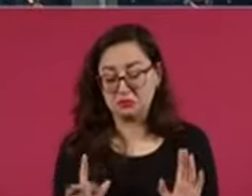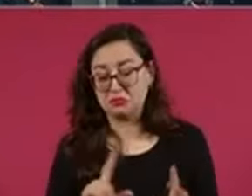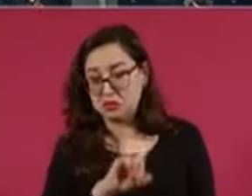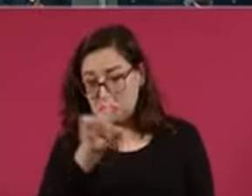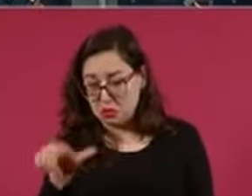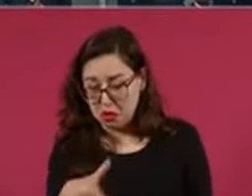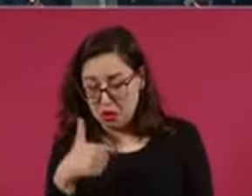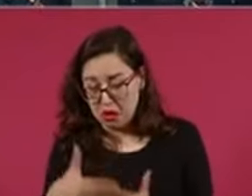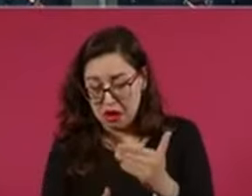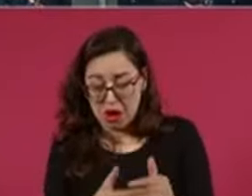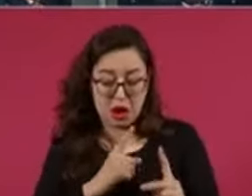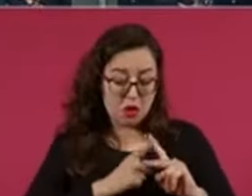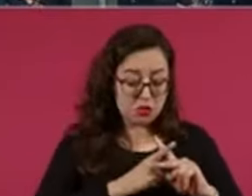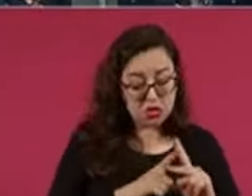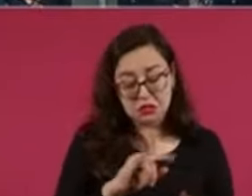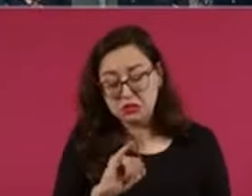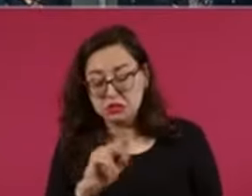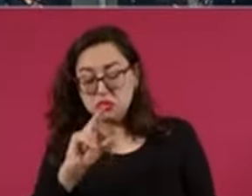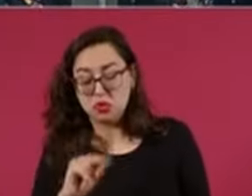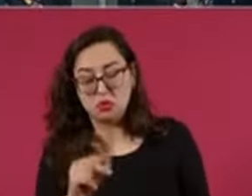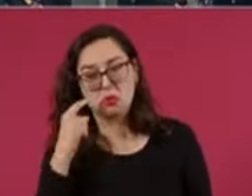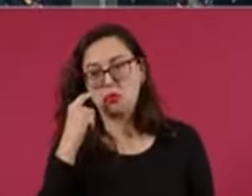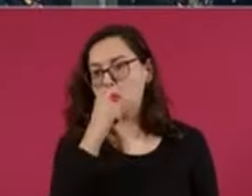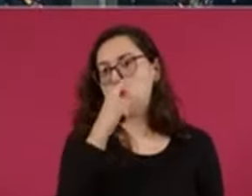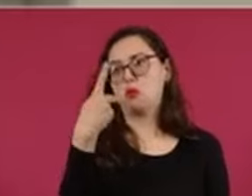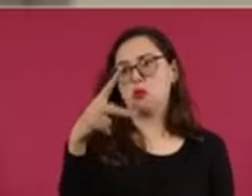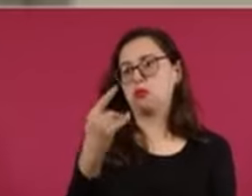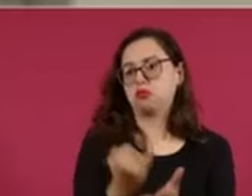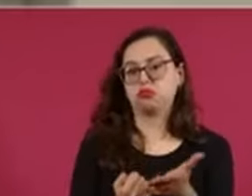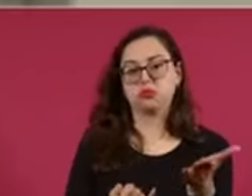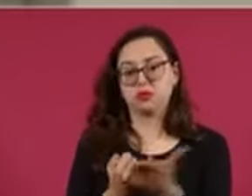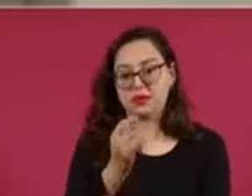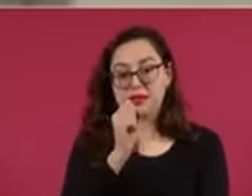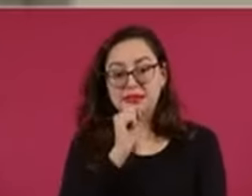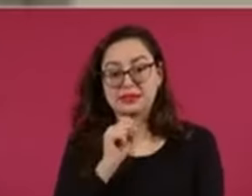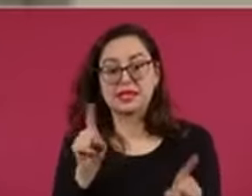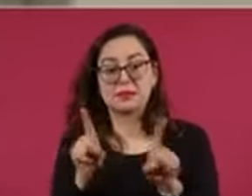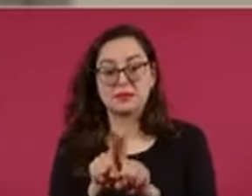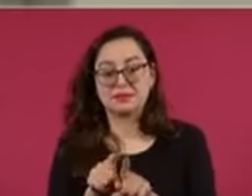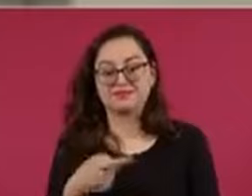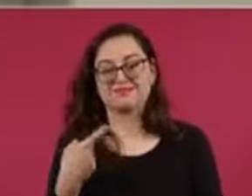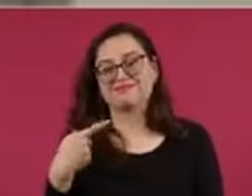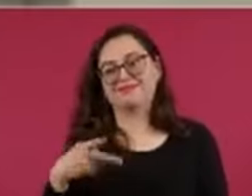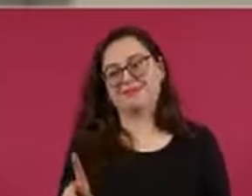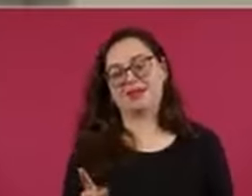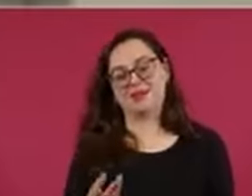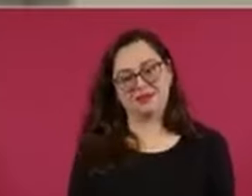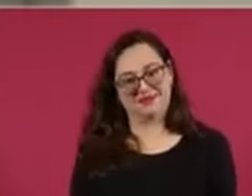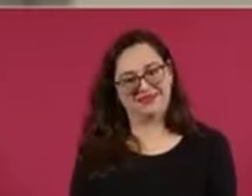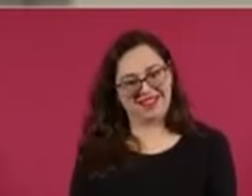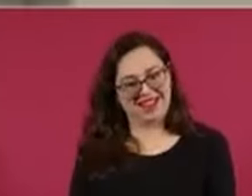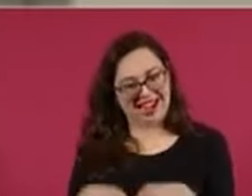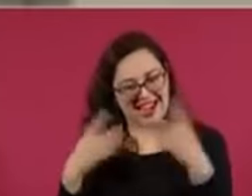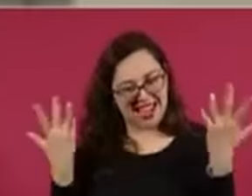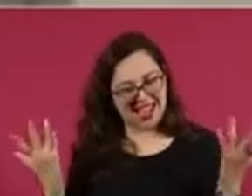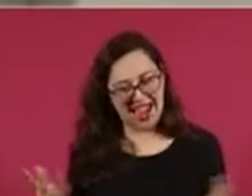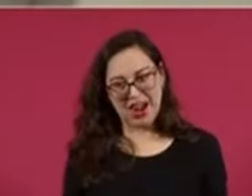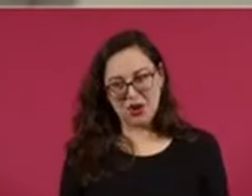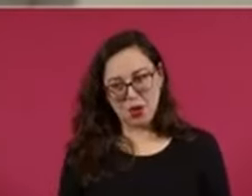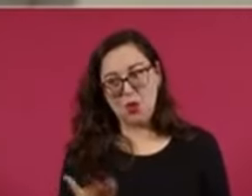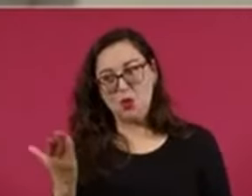y el recuento de los votos, pero como es obvio si usted acepta